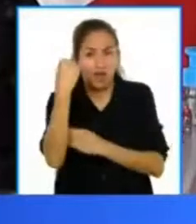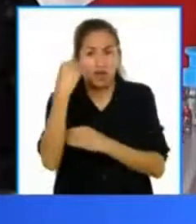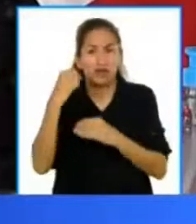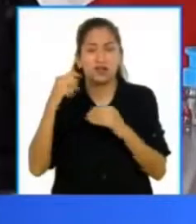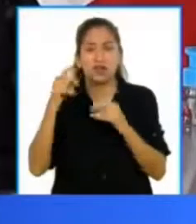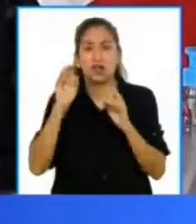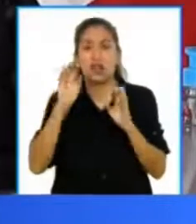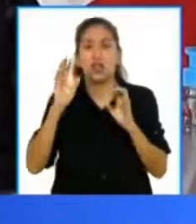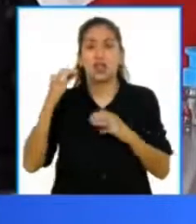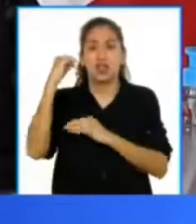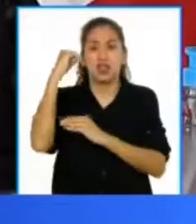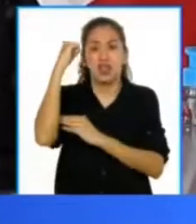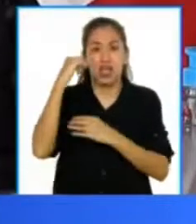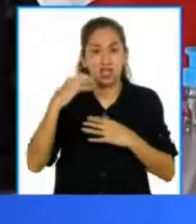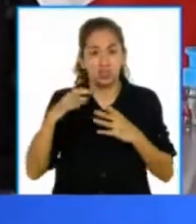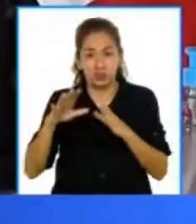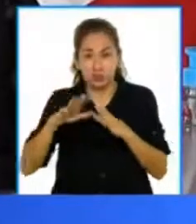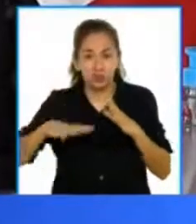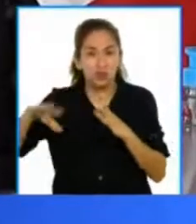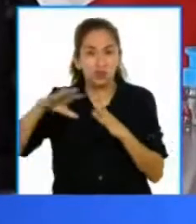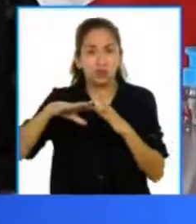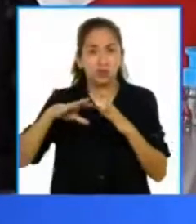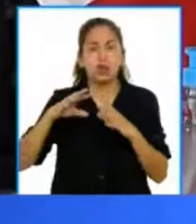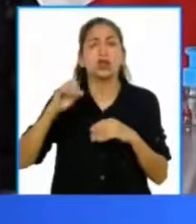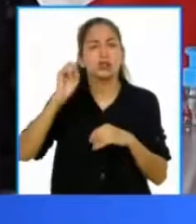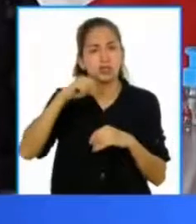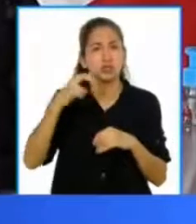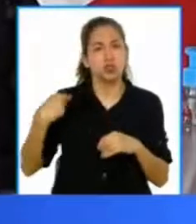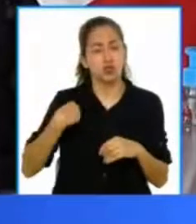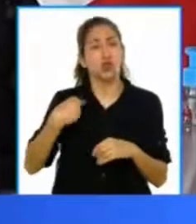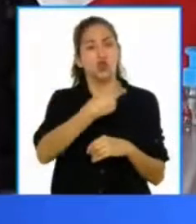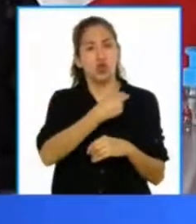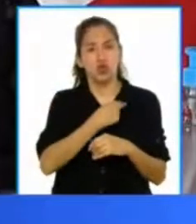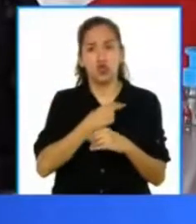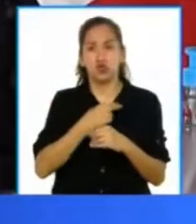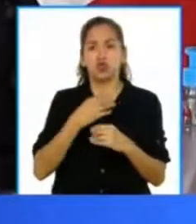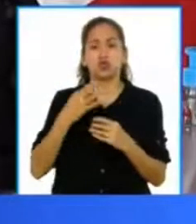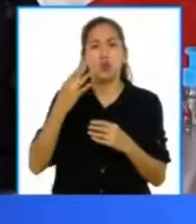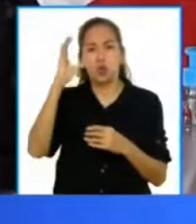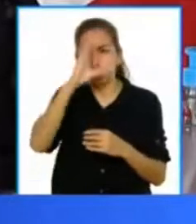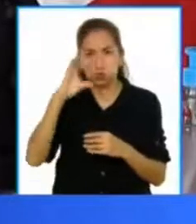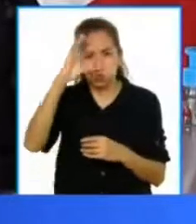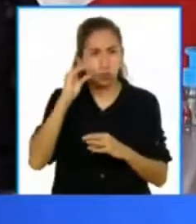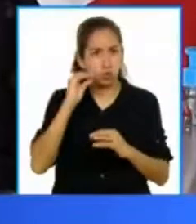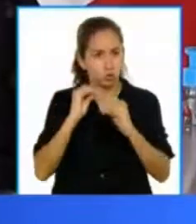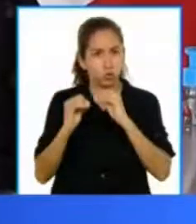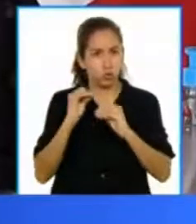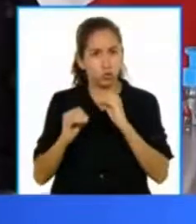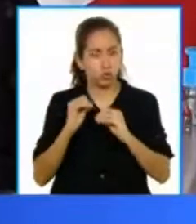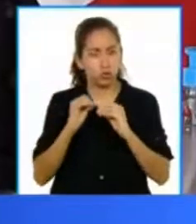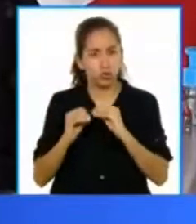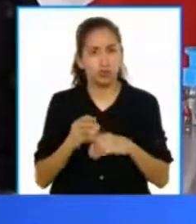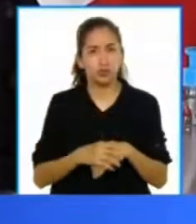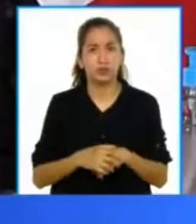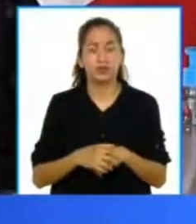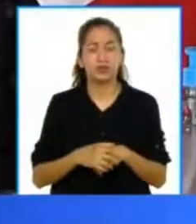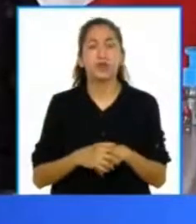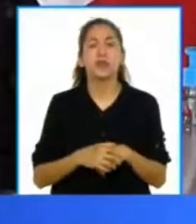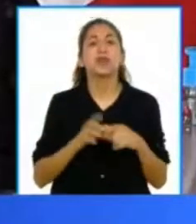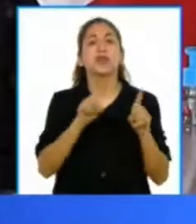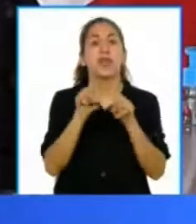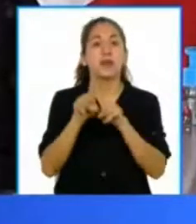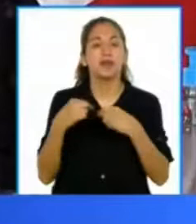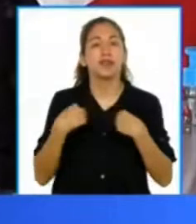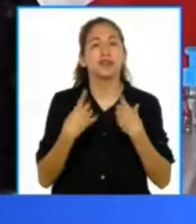y el Consejo de Ministros cómo reaccionar ante ese evento. Quiero decirles también que hoy